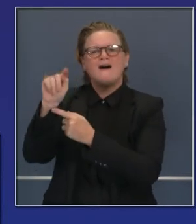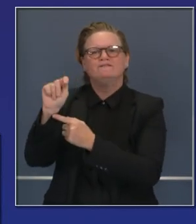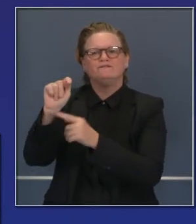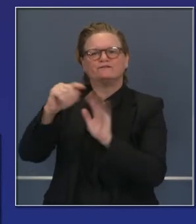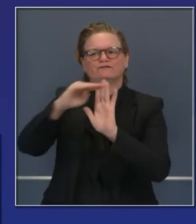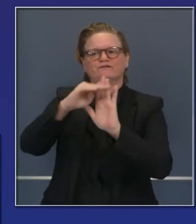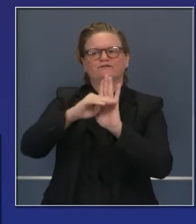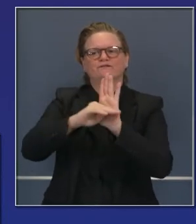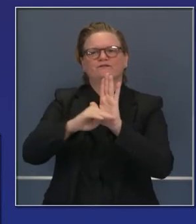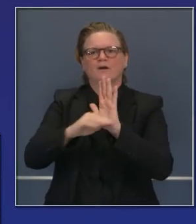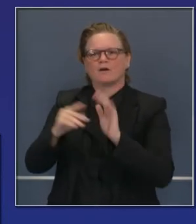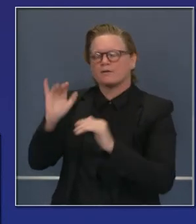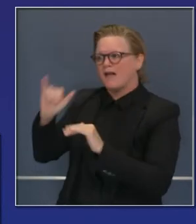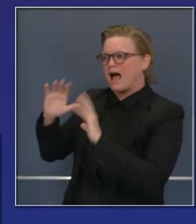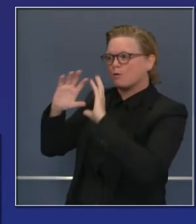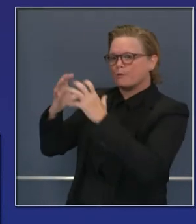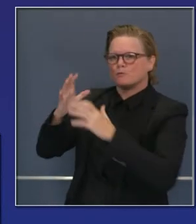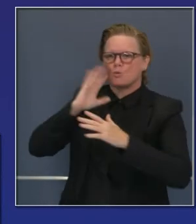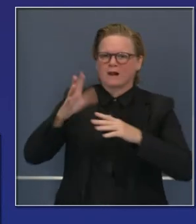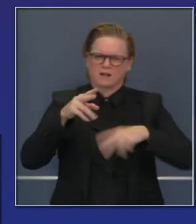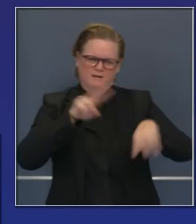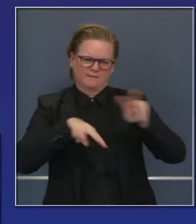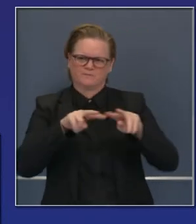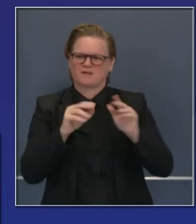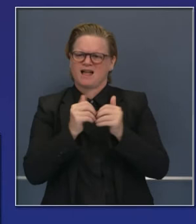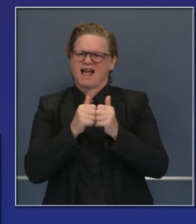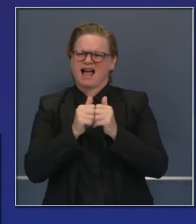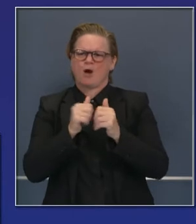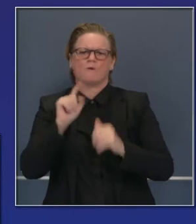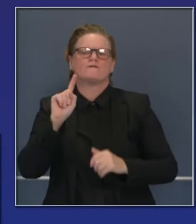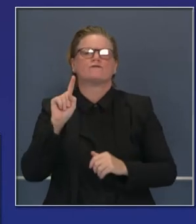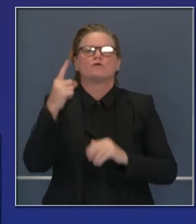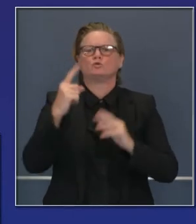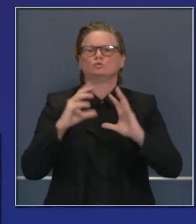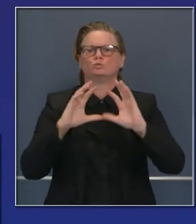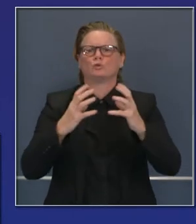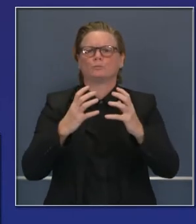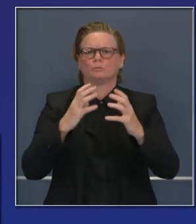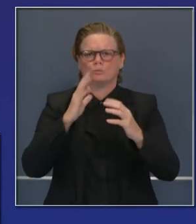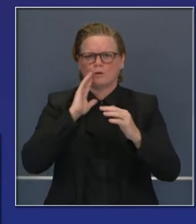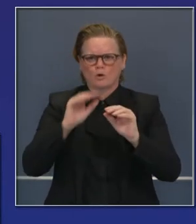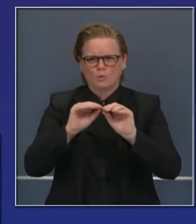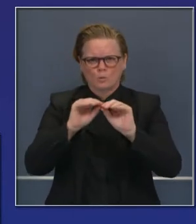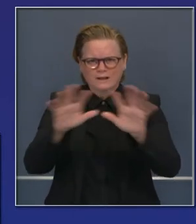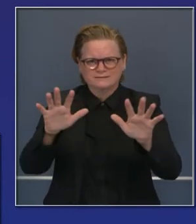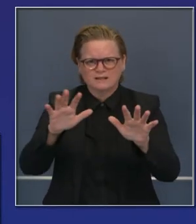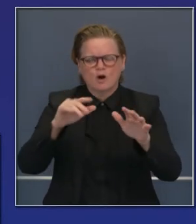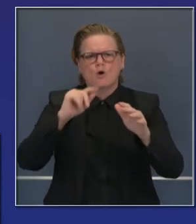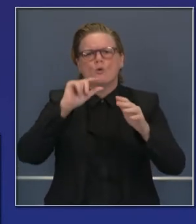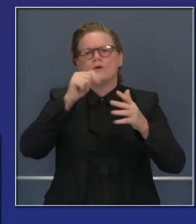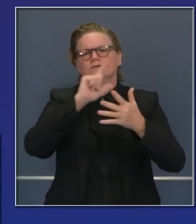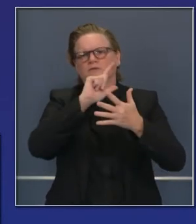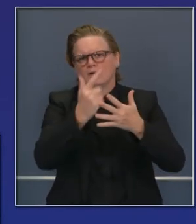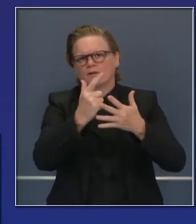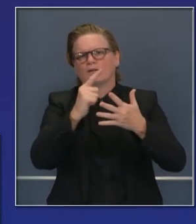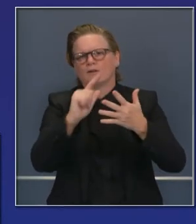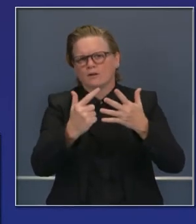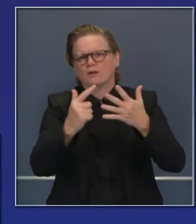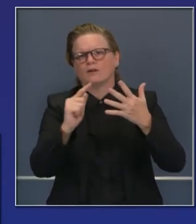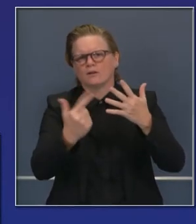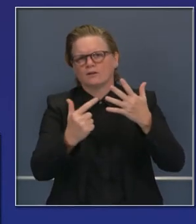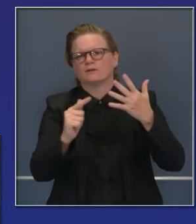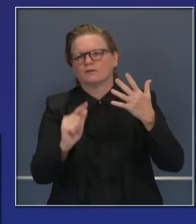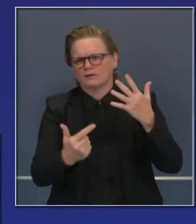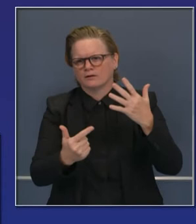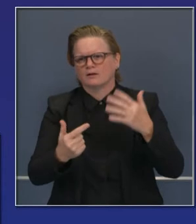determinación usando el lente de equidad sobre cómo distribuir la vacuna con prioridades. Tenemos el Comité de